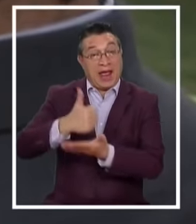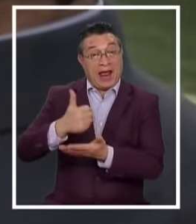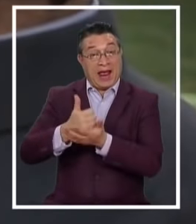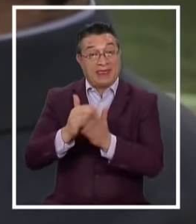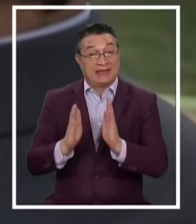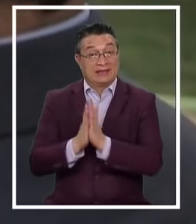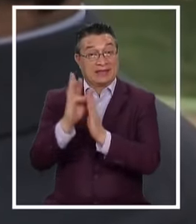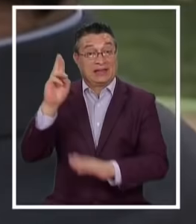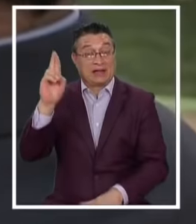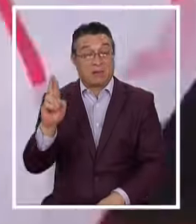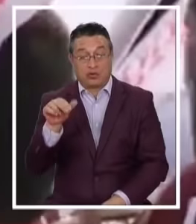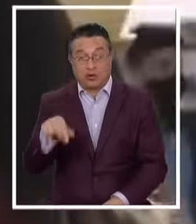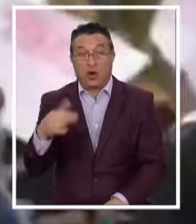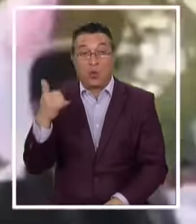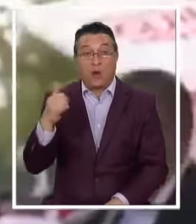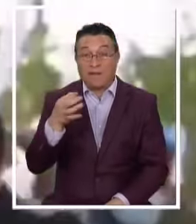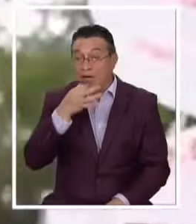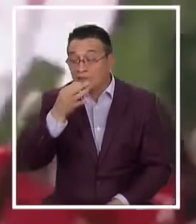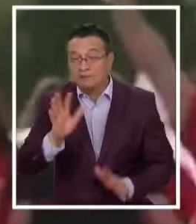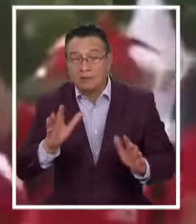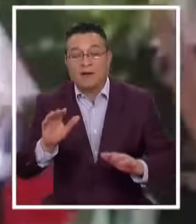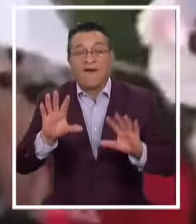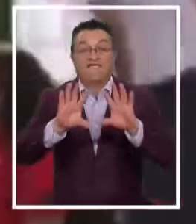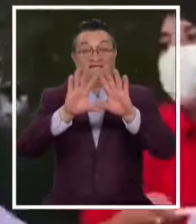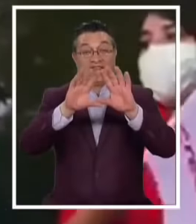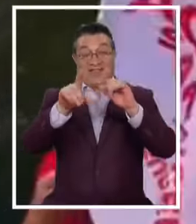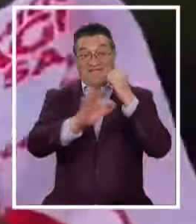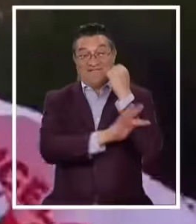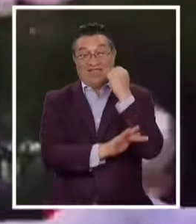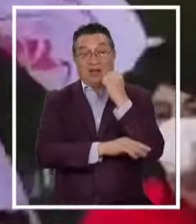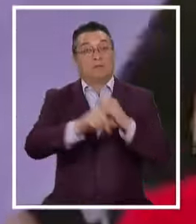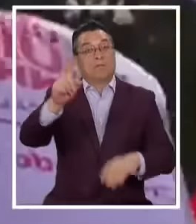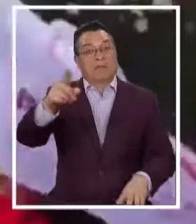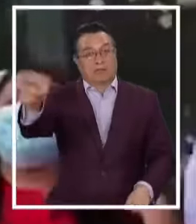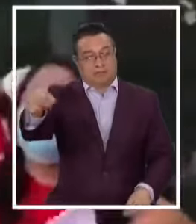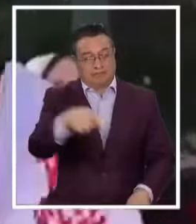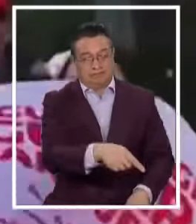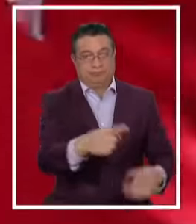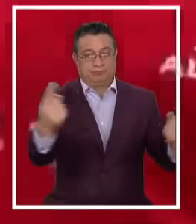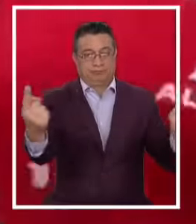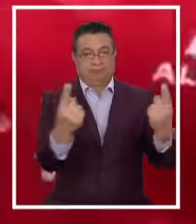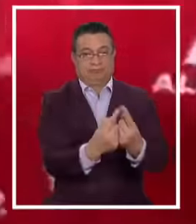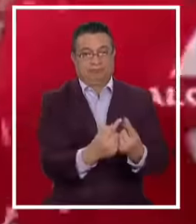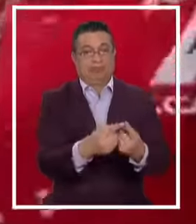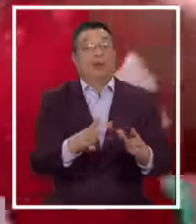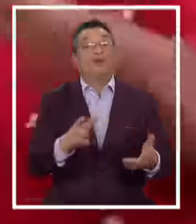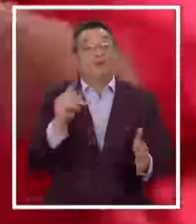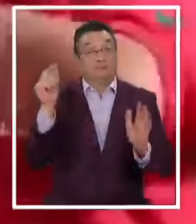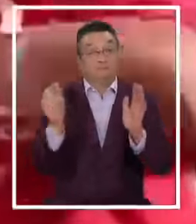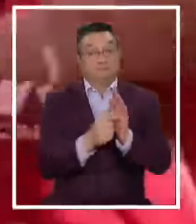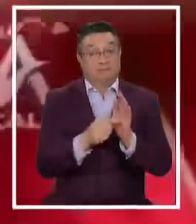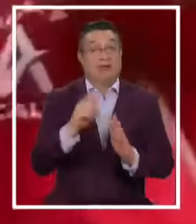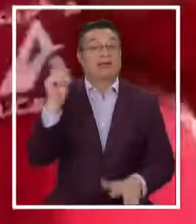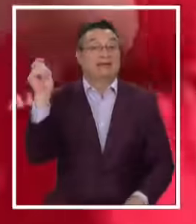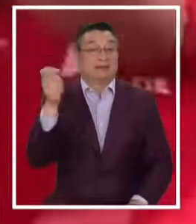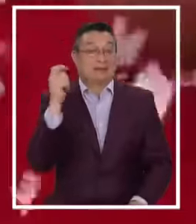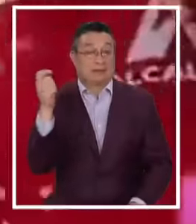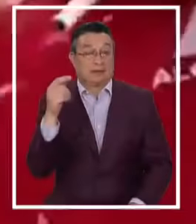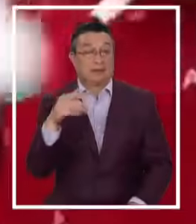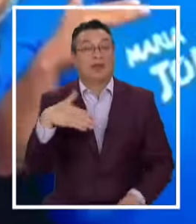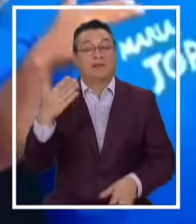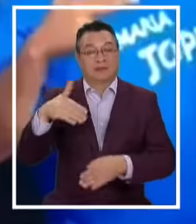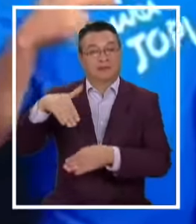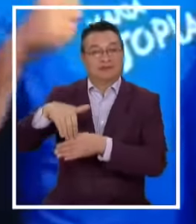Ramón No se refirió Este jueves Luego que la Fiscalía Solicitara su audiencia De formalización La que probablemente Será fijada en septiembre Tras las